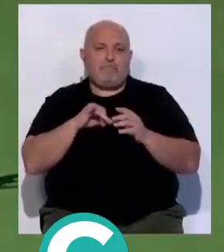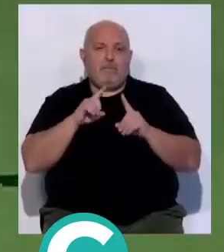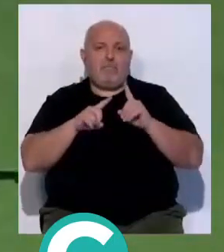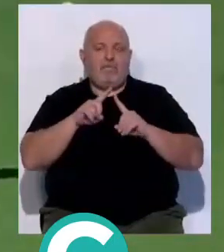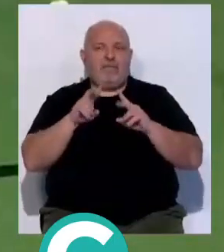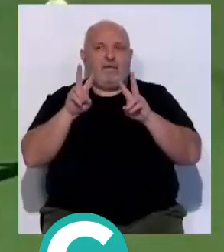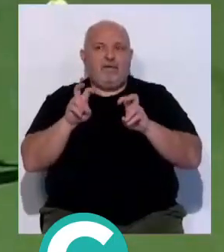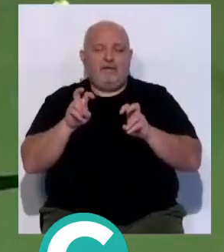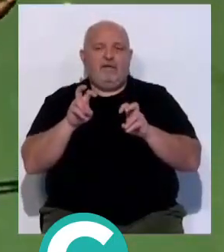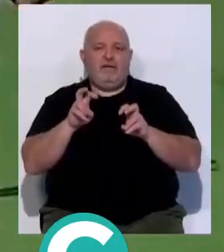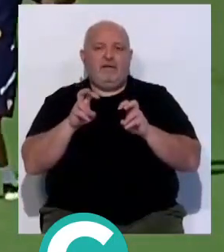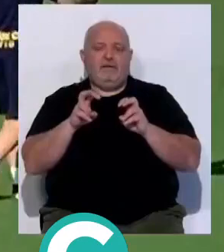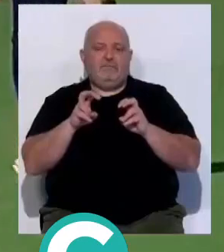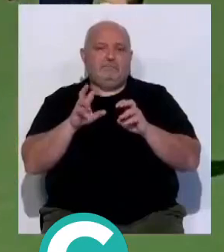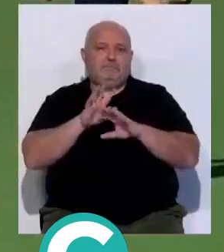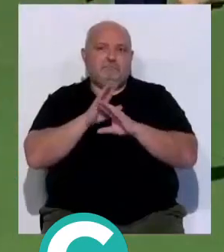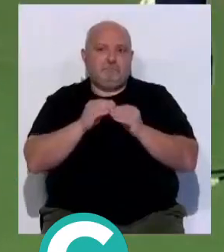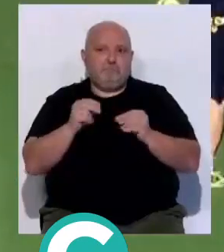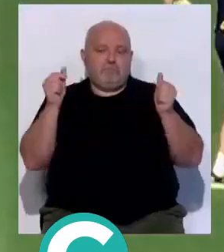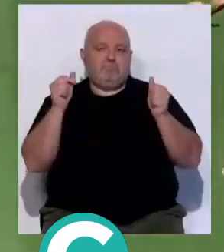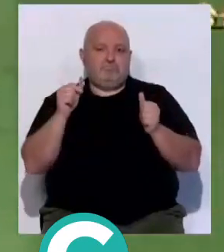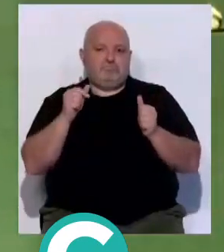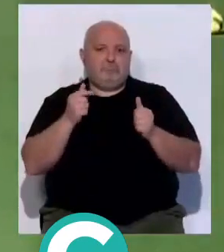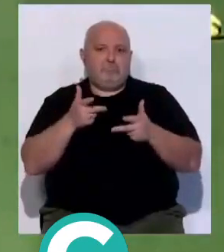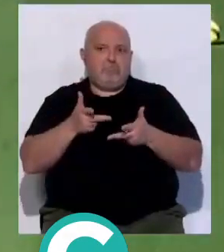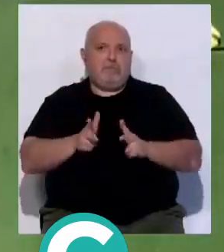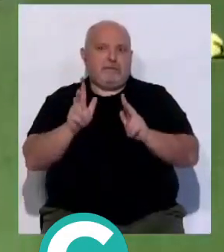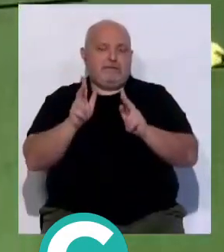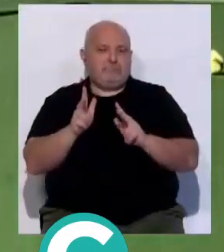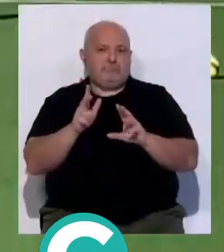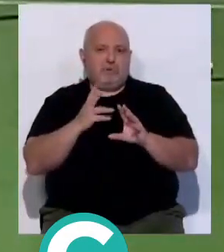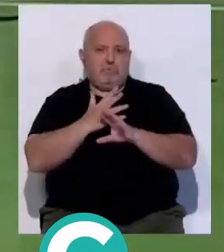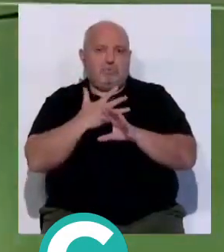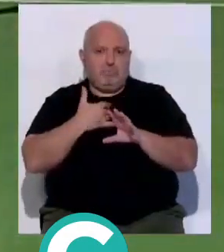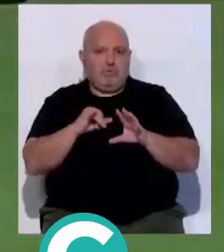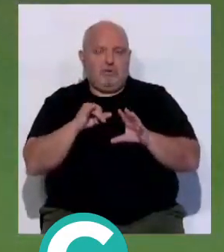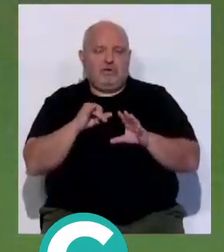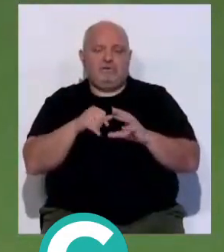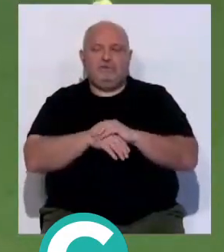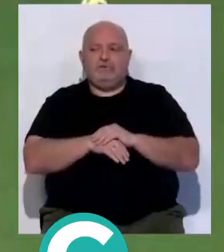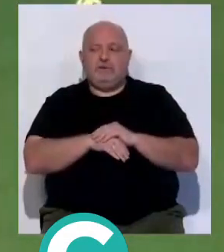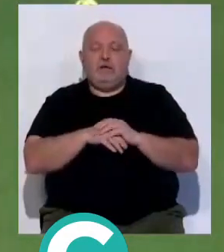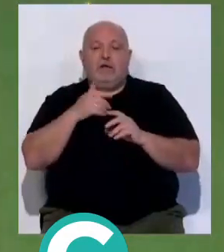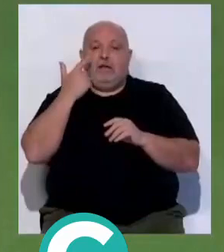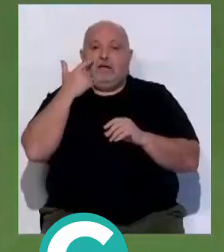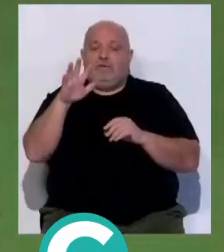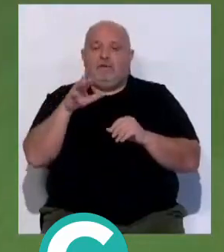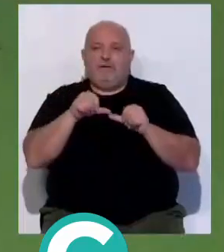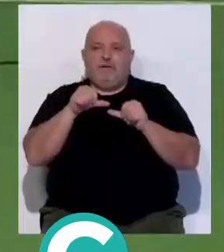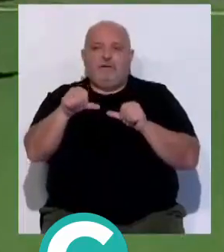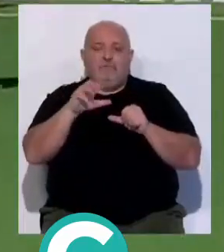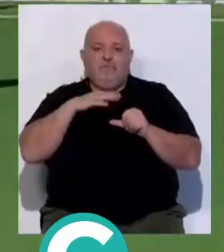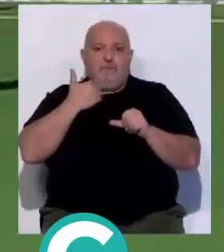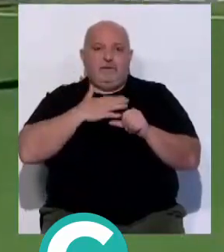tiene en el adductor, parece que han remitido y le permite estar a disposición de Sergio, veremos lo que pasa también